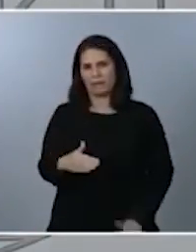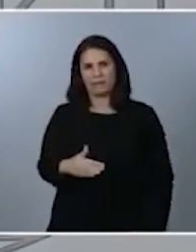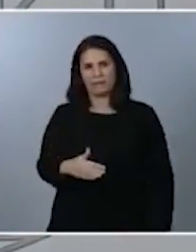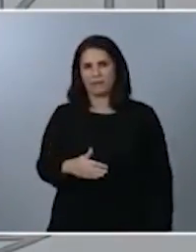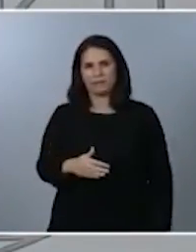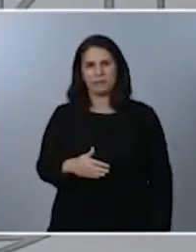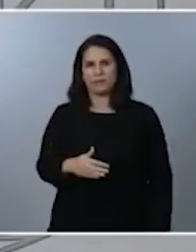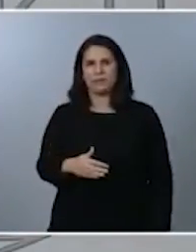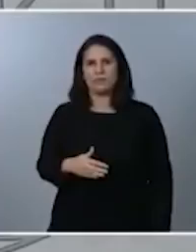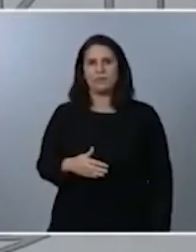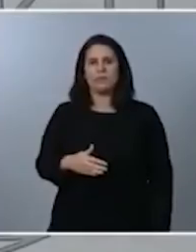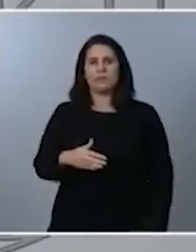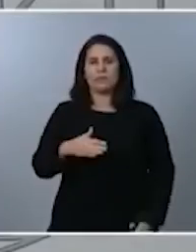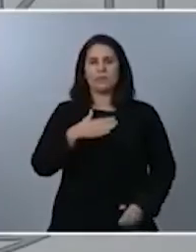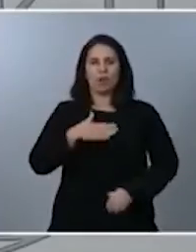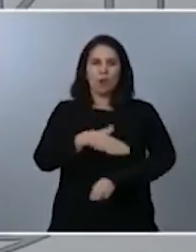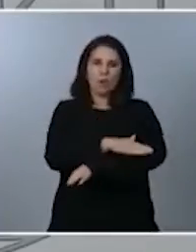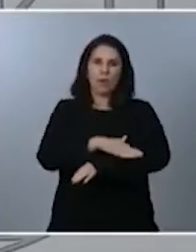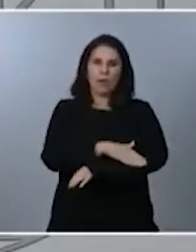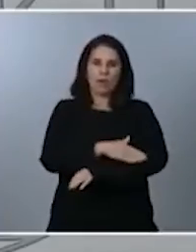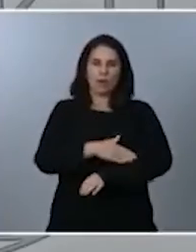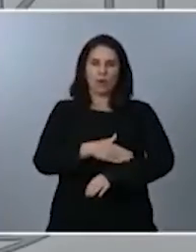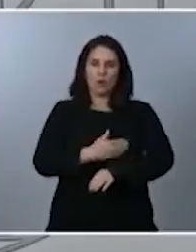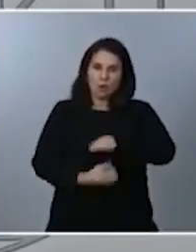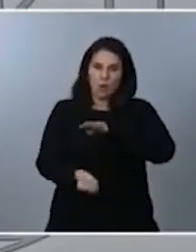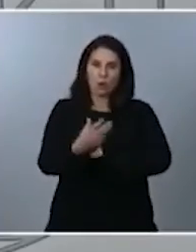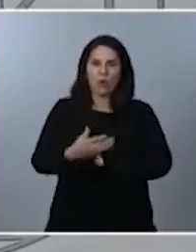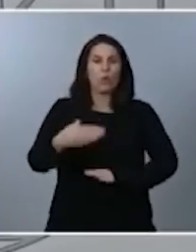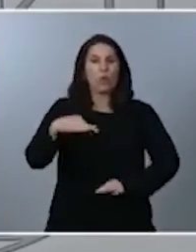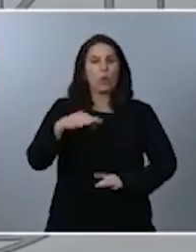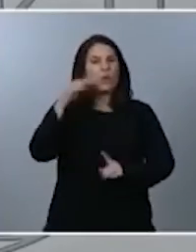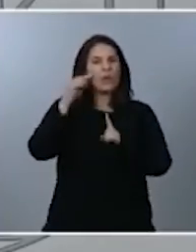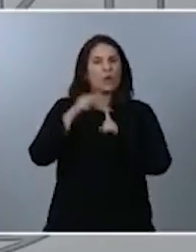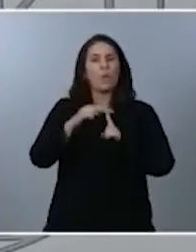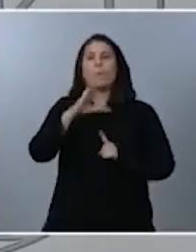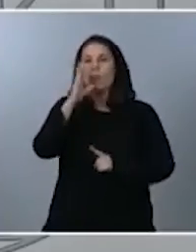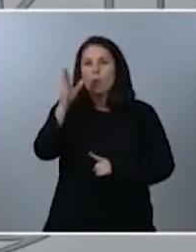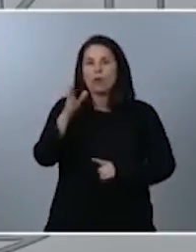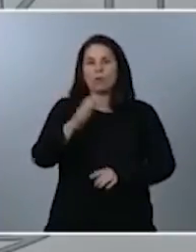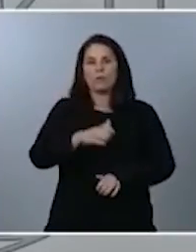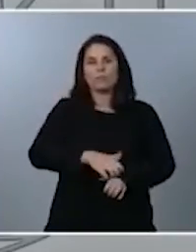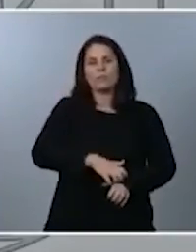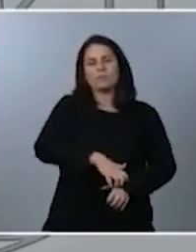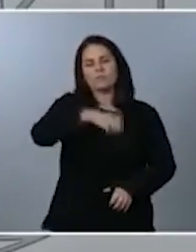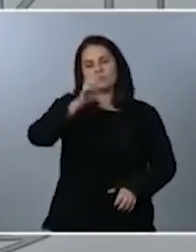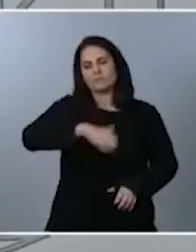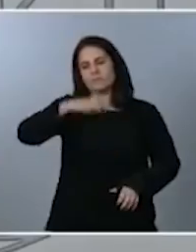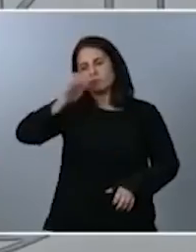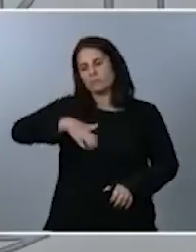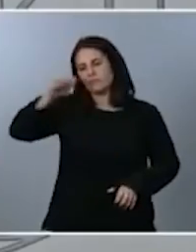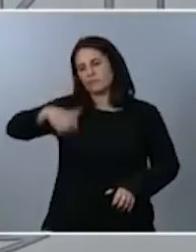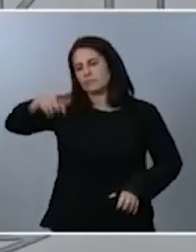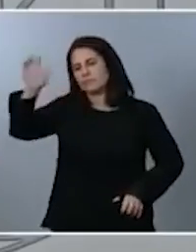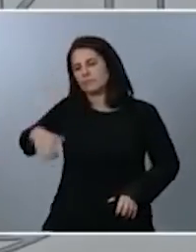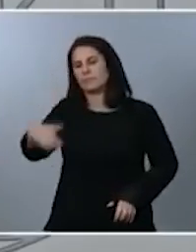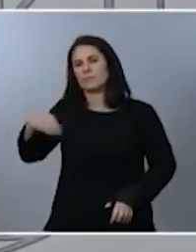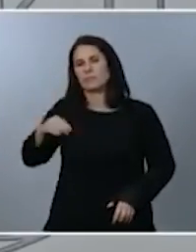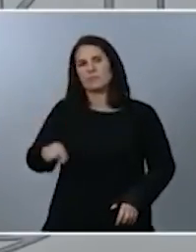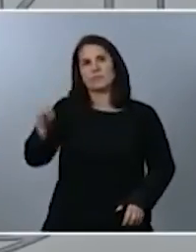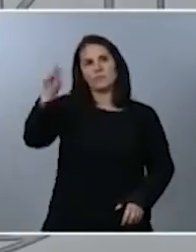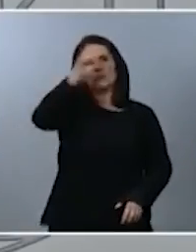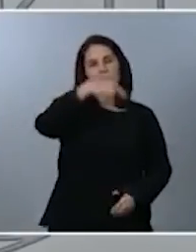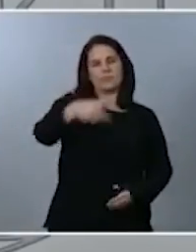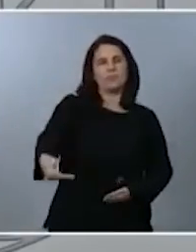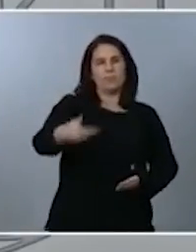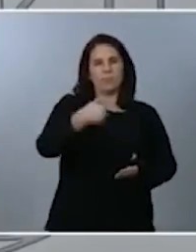tiene para impulsarlo es la petición mayoritaria abrumadoramente de los presidentes autonómicos que han